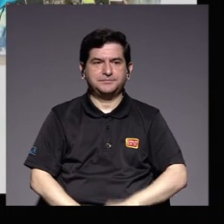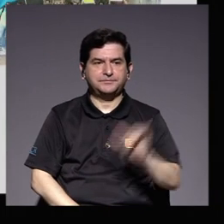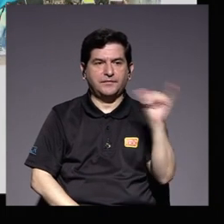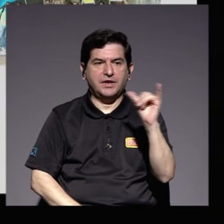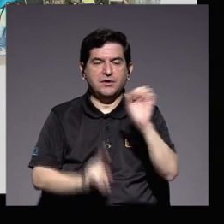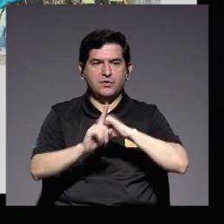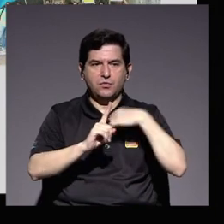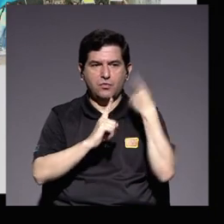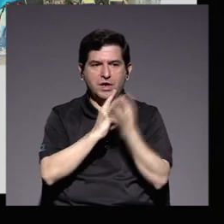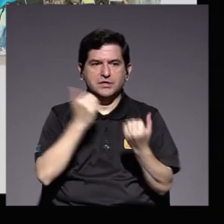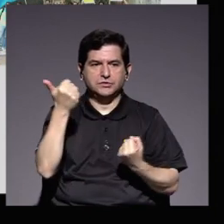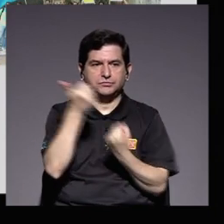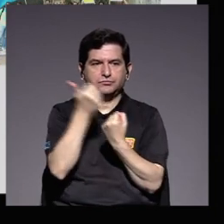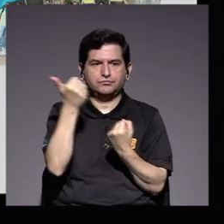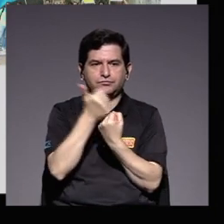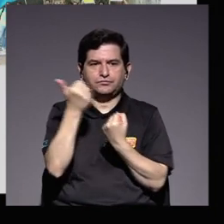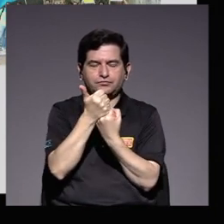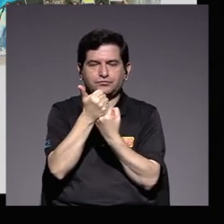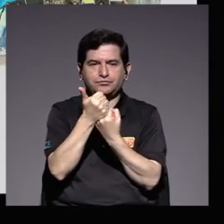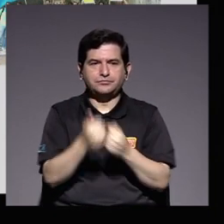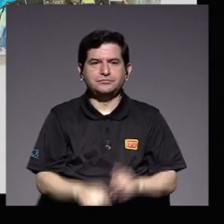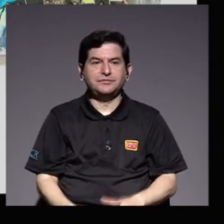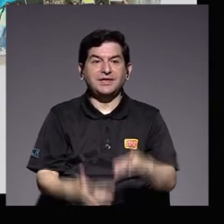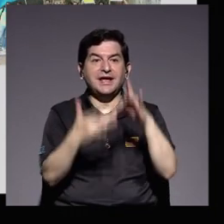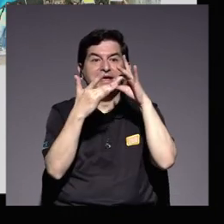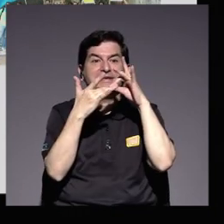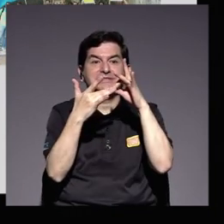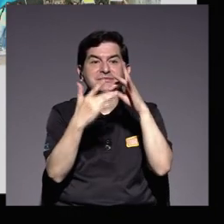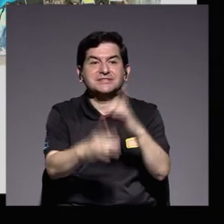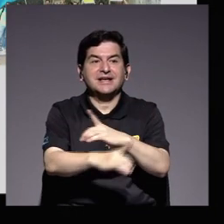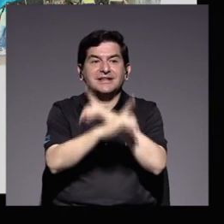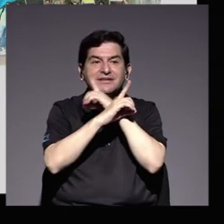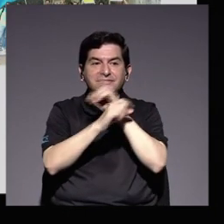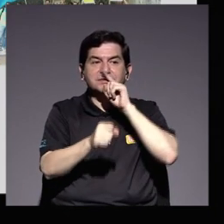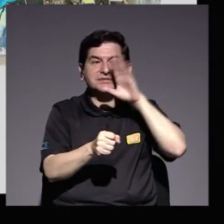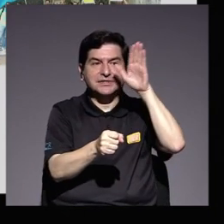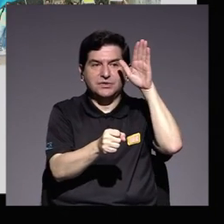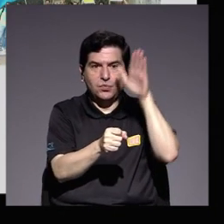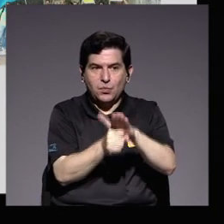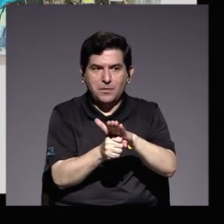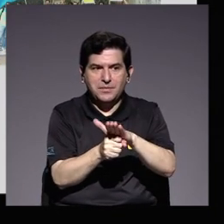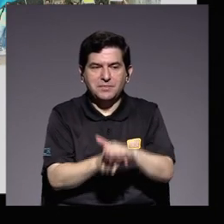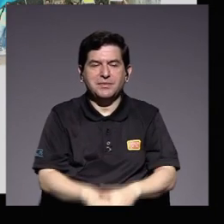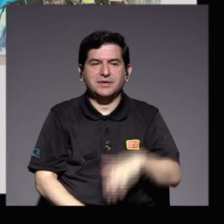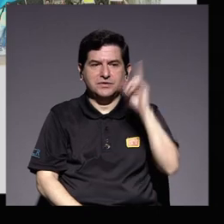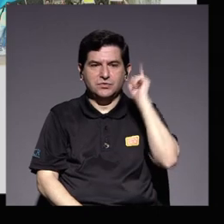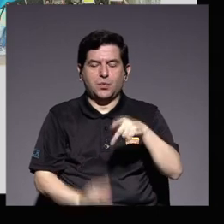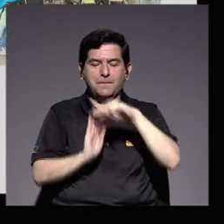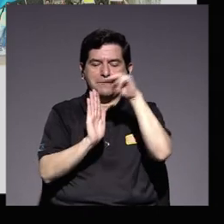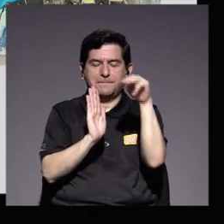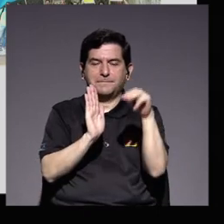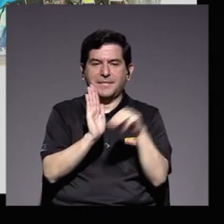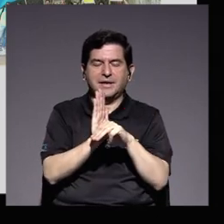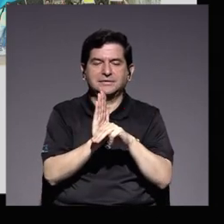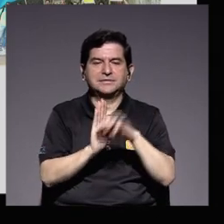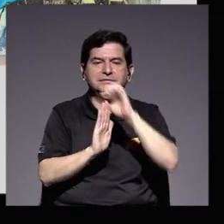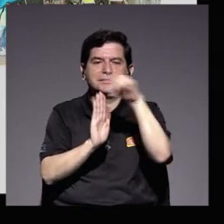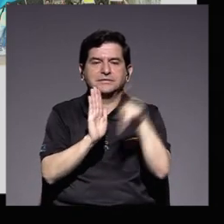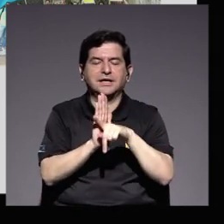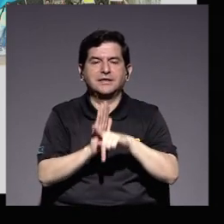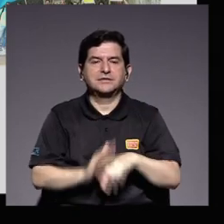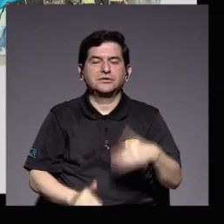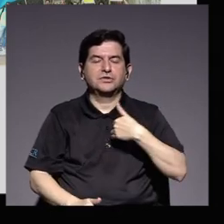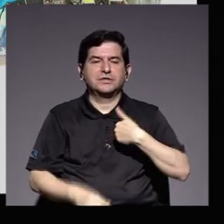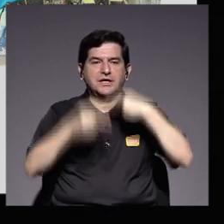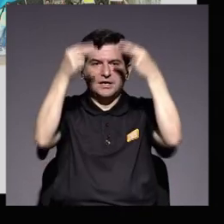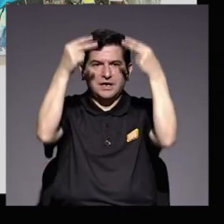como de la sociedad que la respalda especialmente para defender el cumplimiento del mandato constitucional de mantener